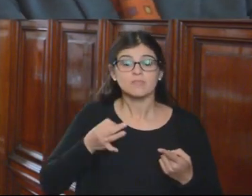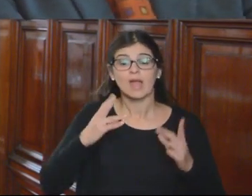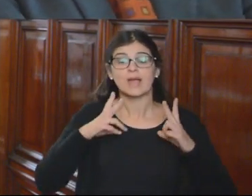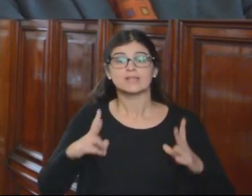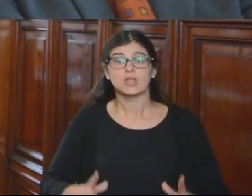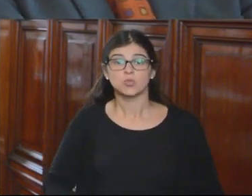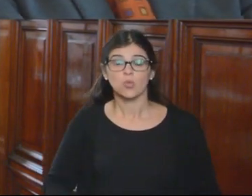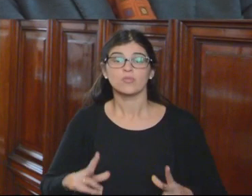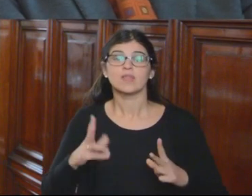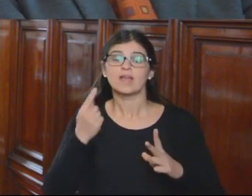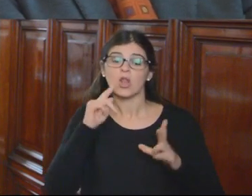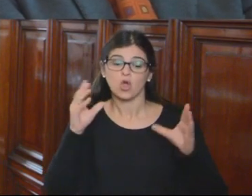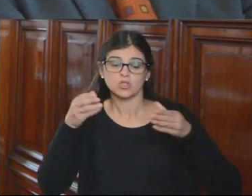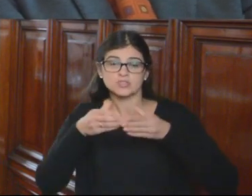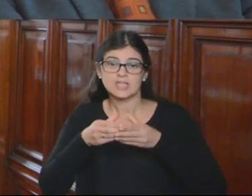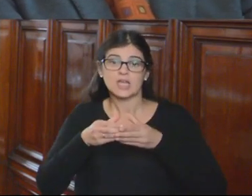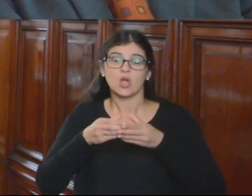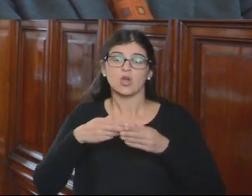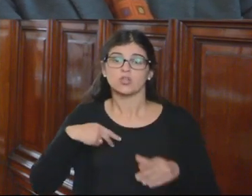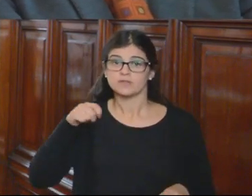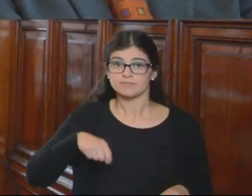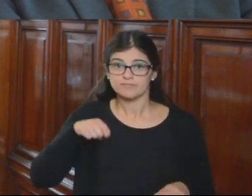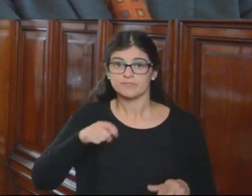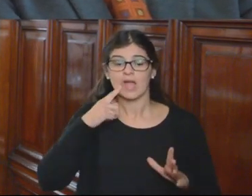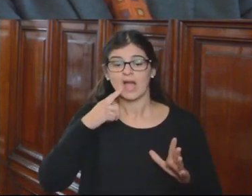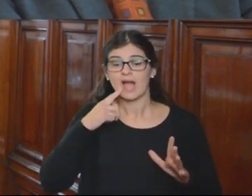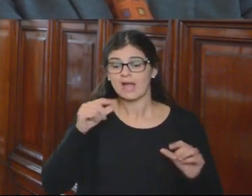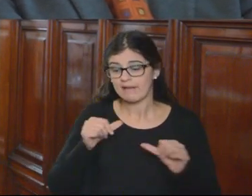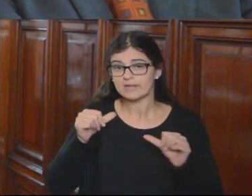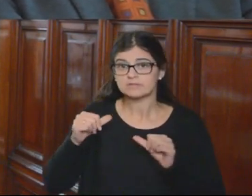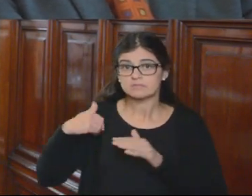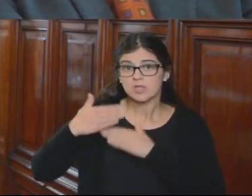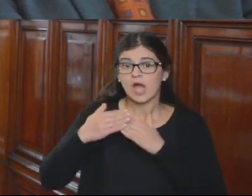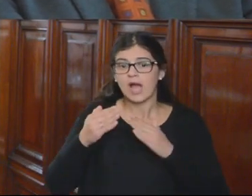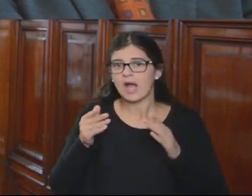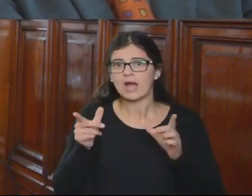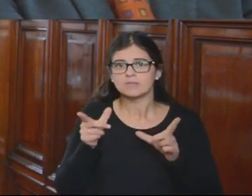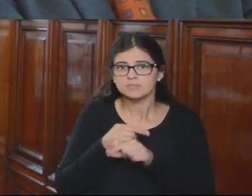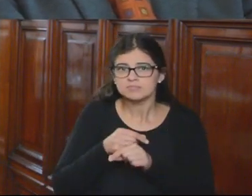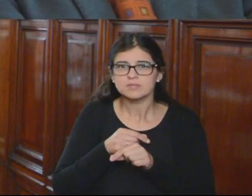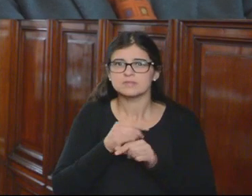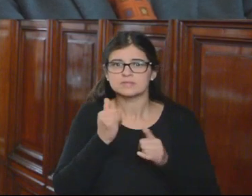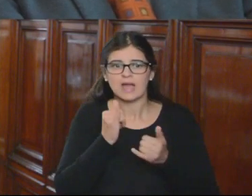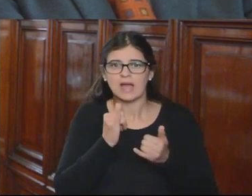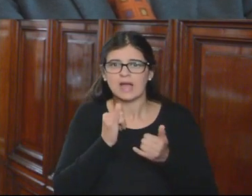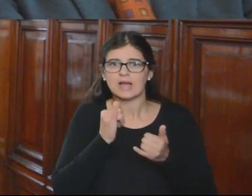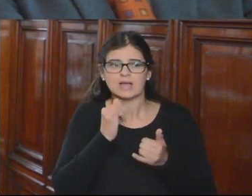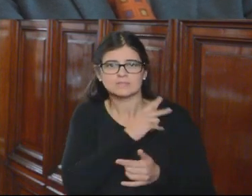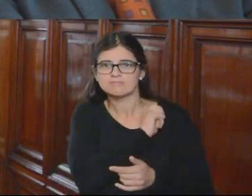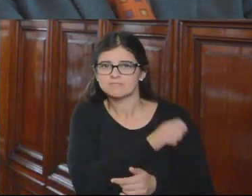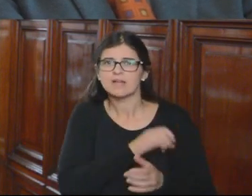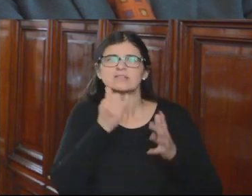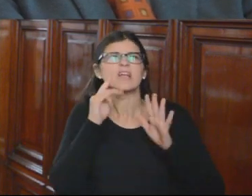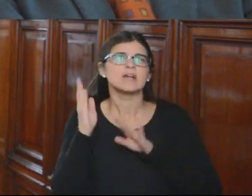que adoptó el Consejo de la Magistratura al proceder a cesar colectivamente a los jueces sin ningún respaldo